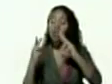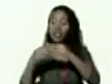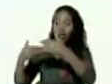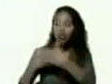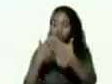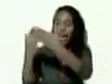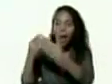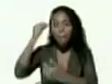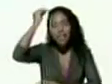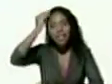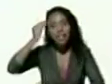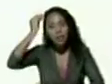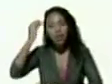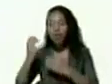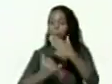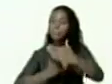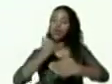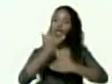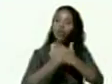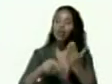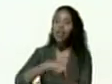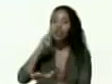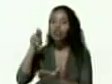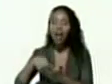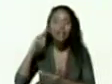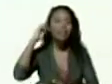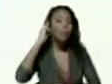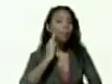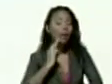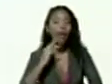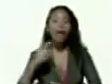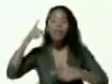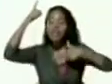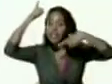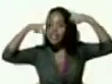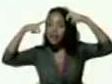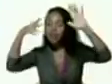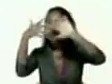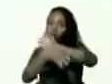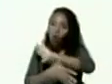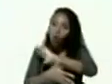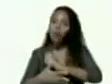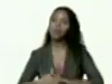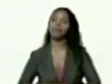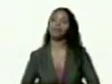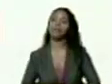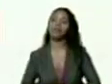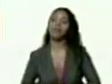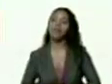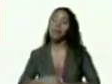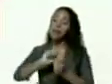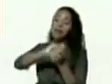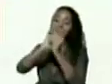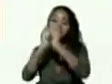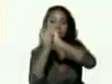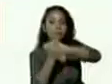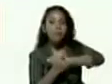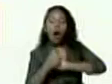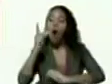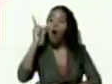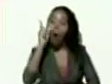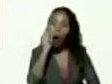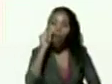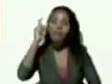y el proyecto nacional Simón Bolívar del comandante Hugo Chávez para convertirnos en hombres